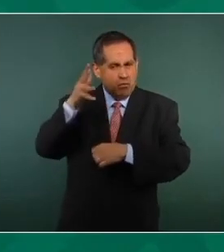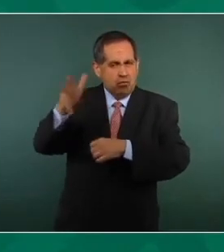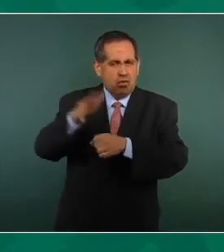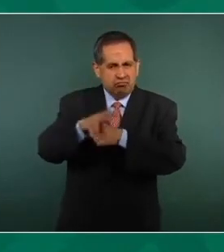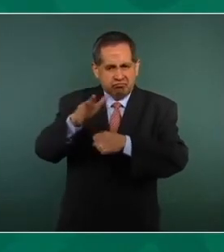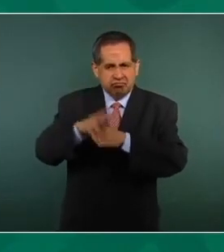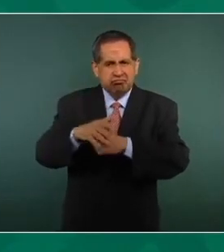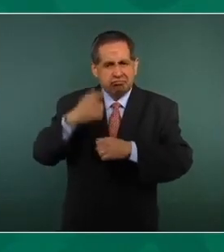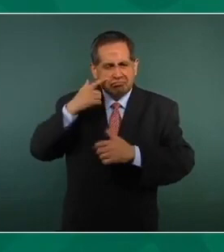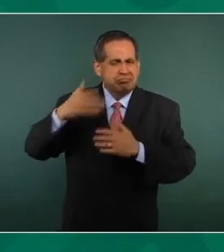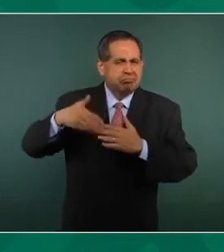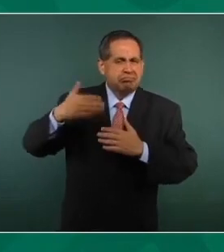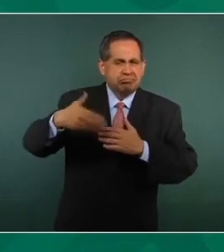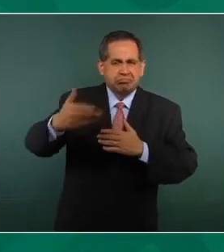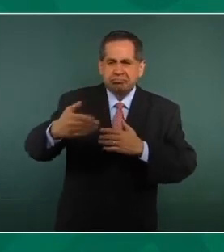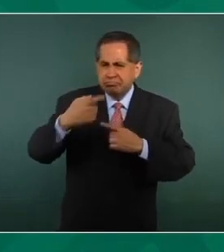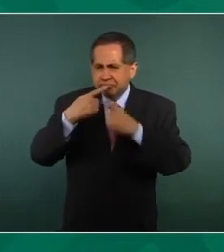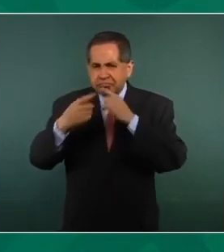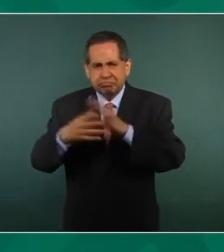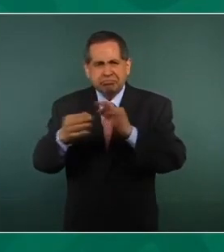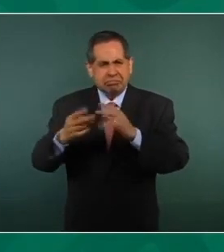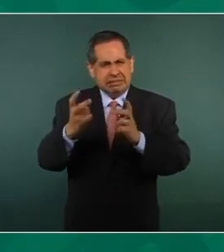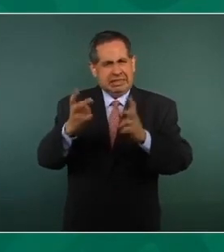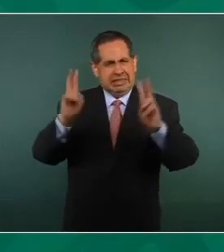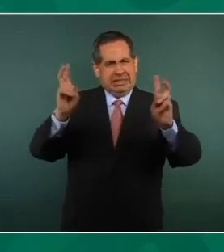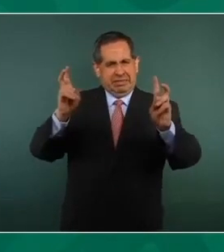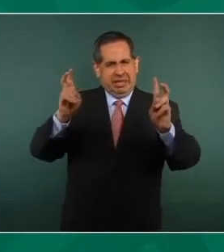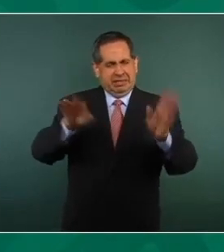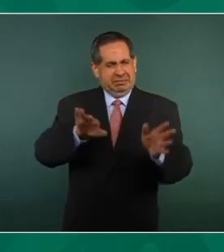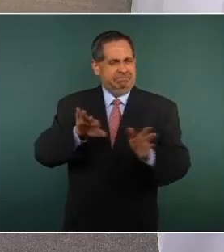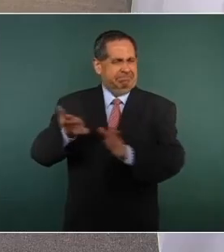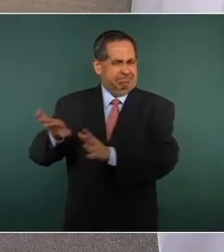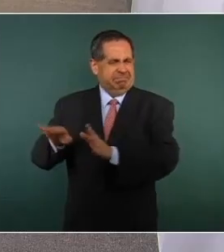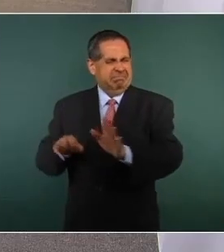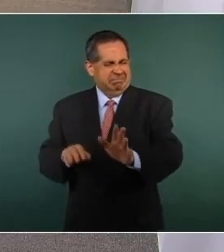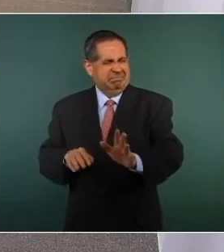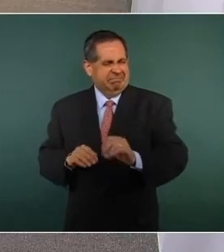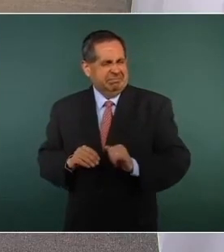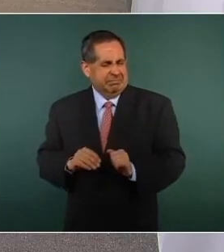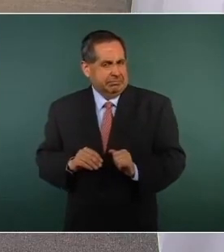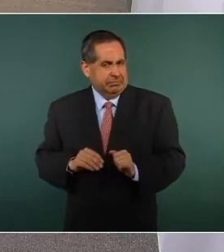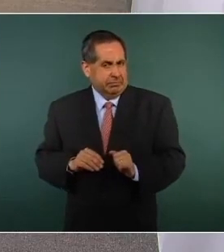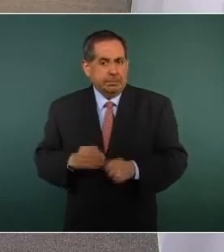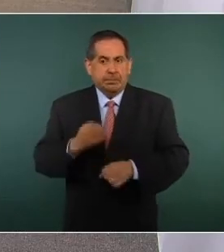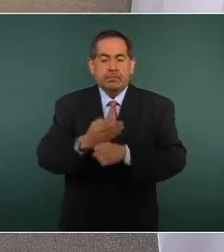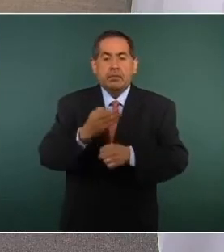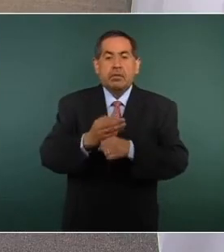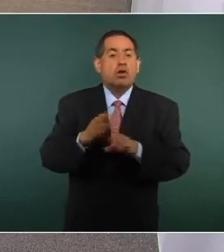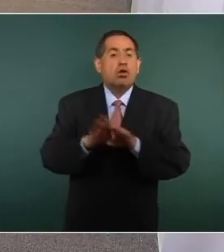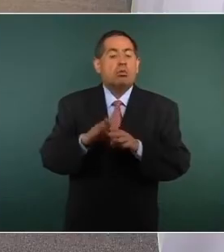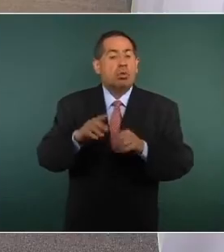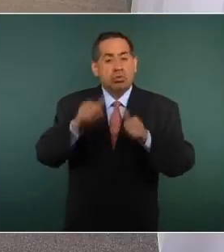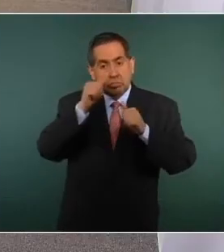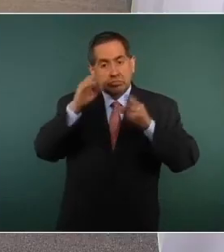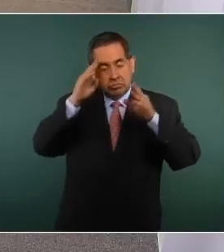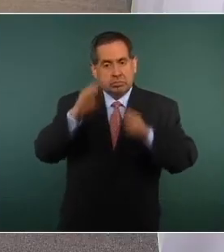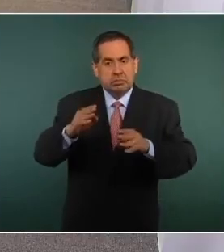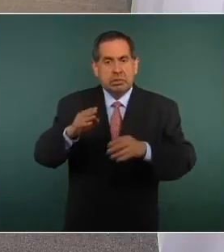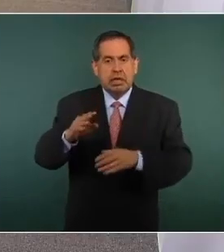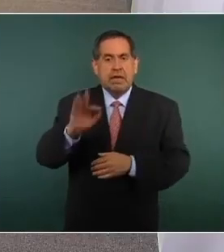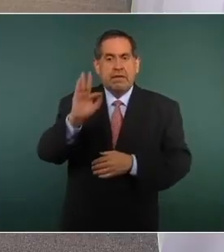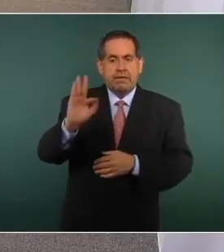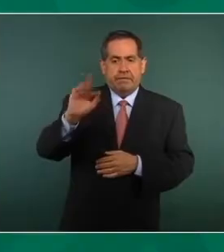desahogar este tema. Además, corresponde a la